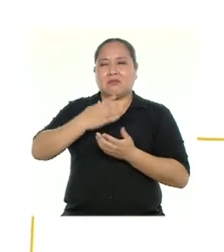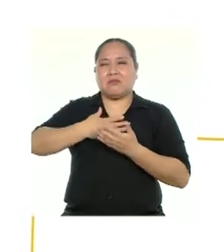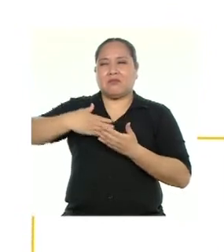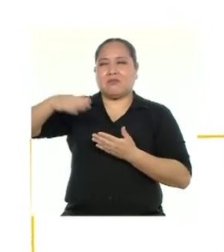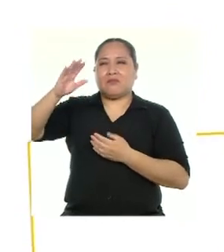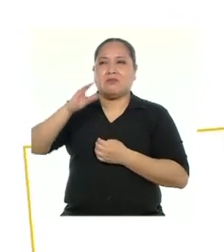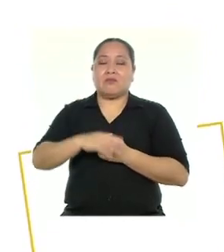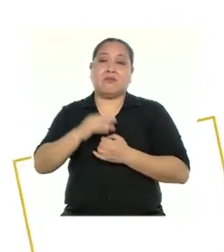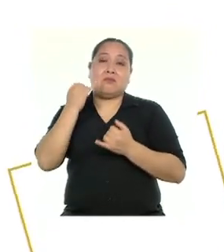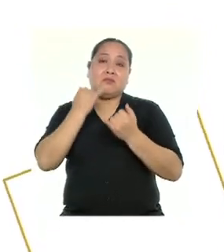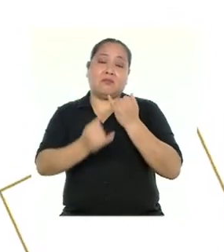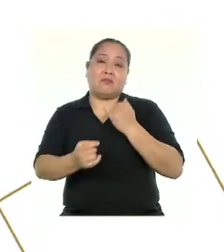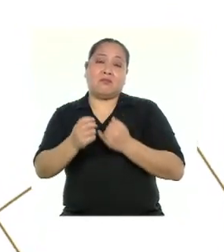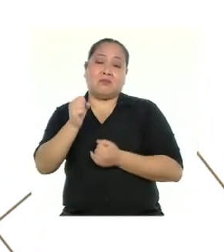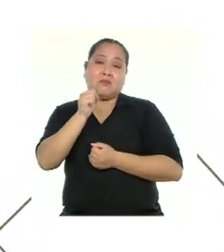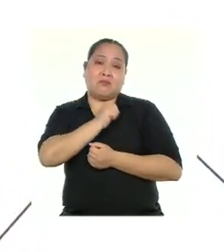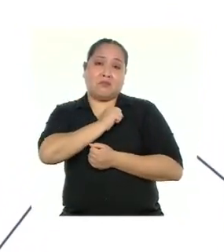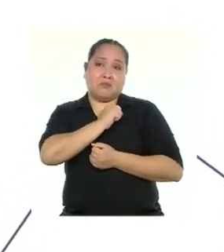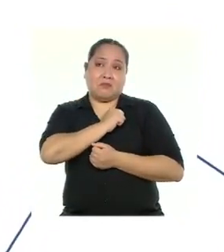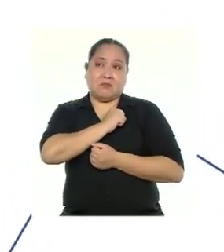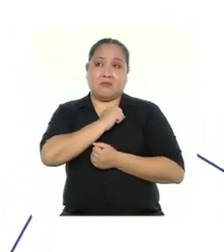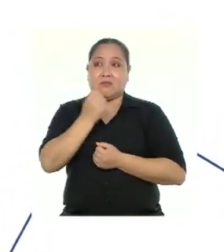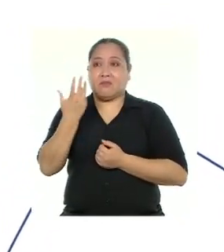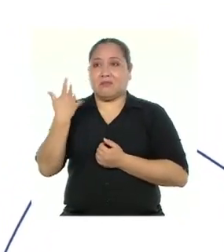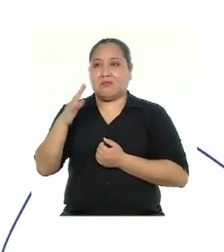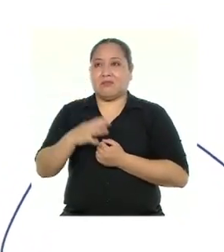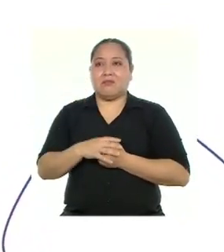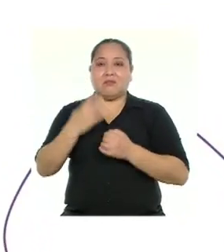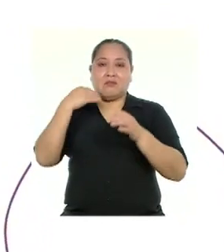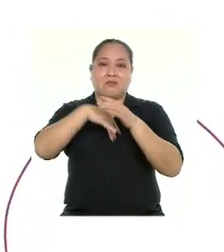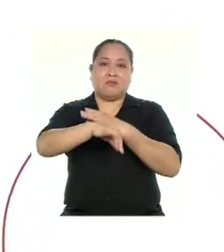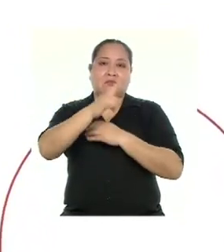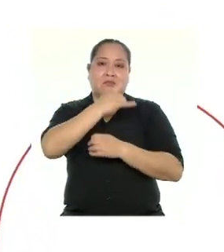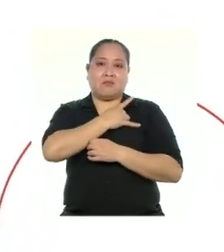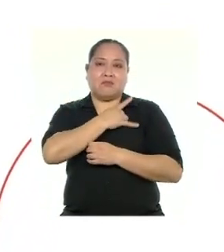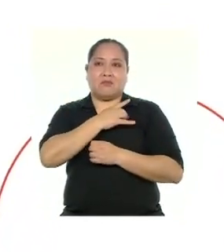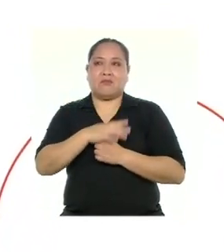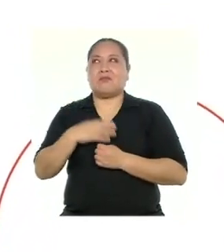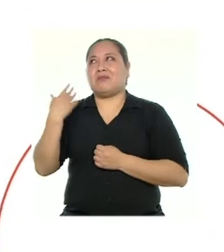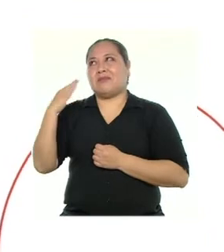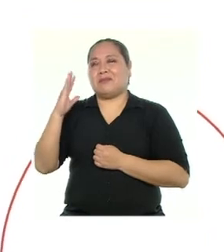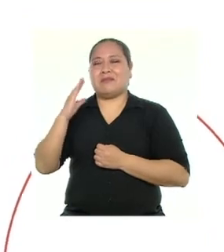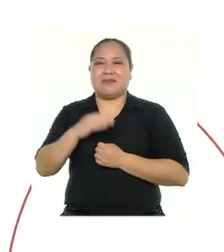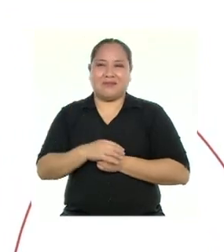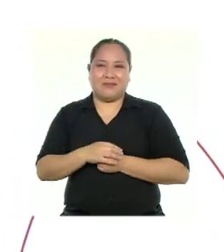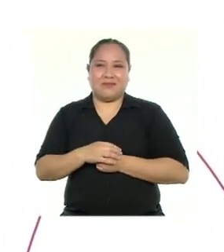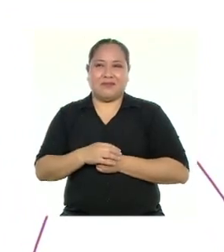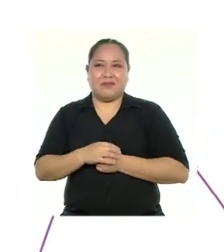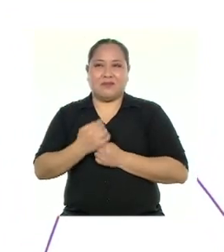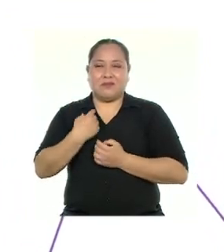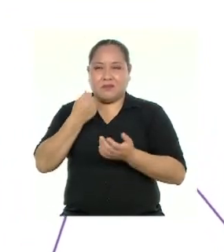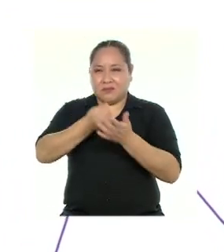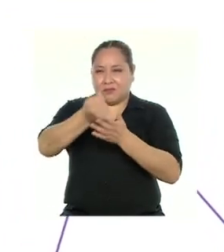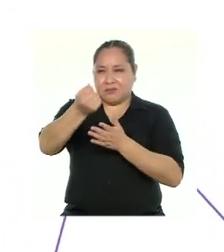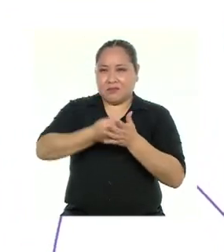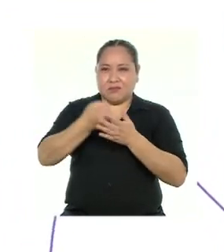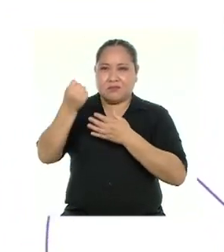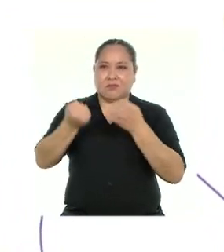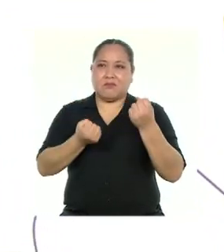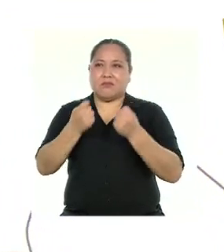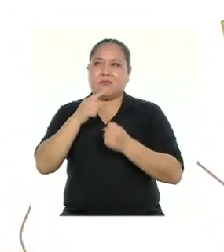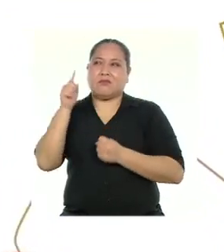puede ser terminar la secundaria Esa yala Ingresar a la universidad Esa también yala Comprarse un carro